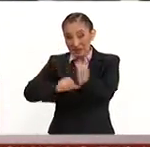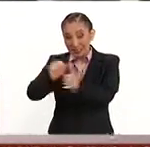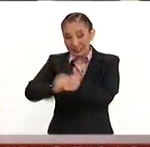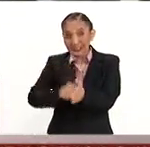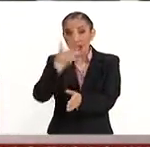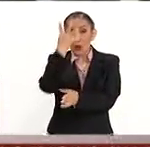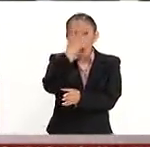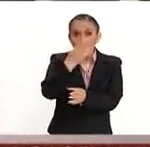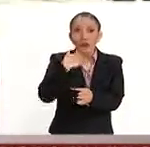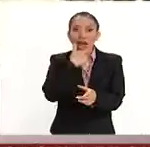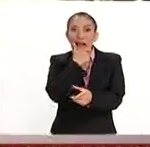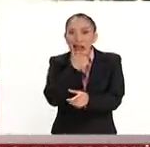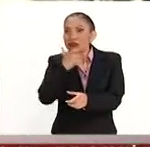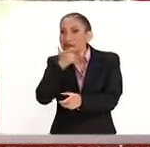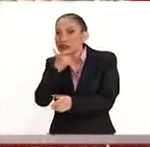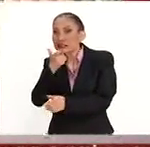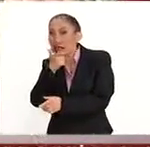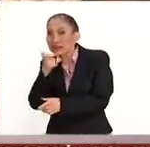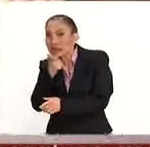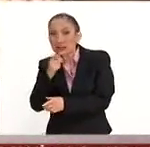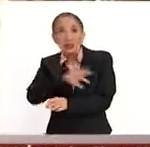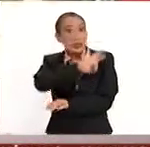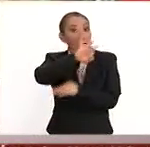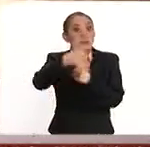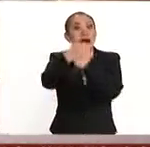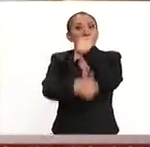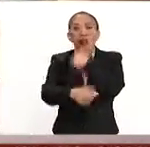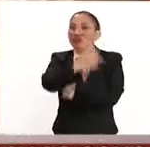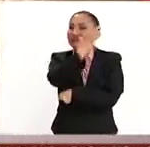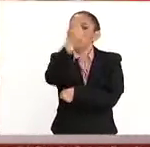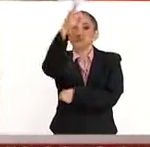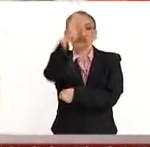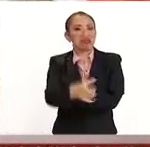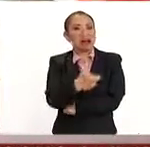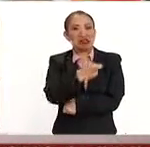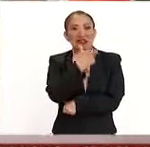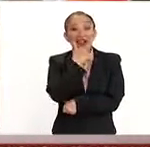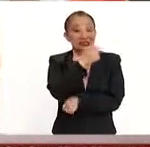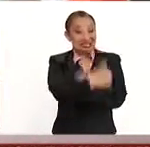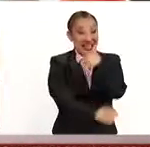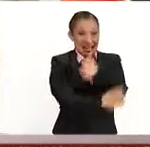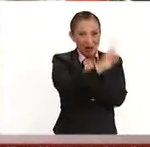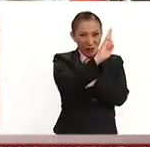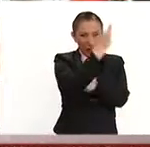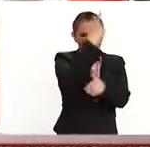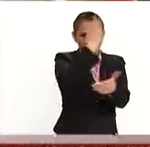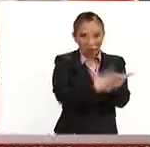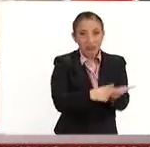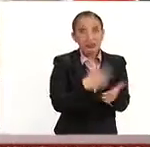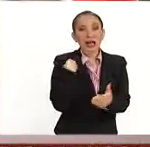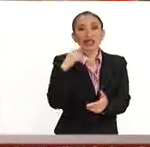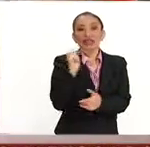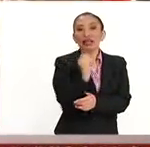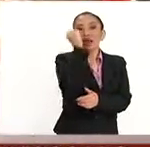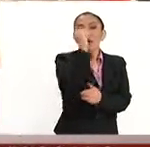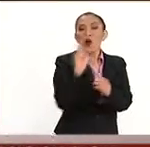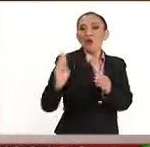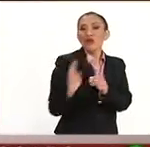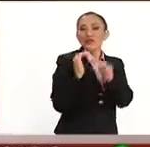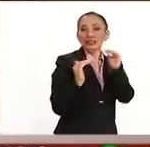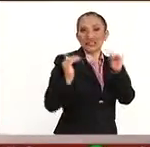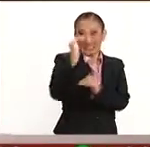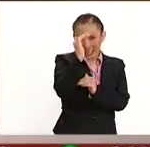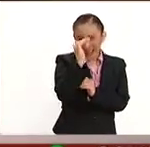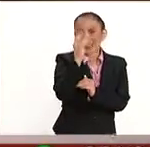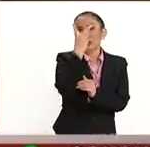cuatrimestre de su carrera es totalmente en inglés. Las carreras de estas universidades son nivel técnico superior universitario